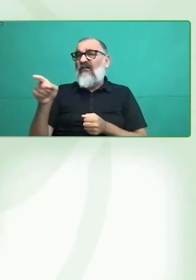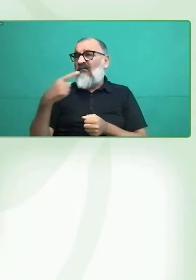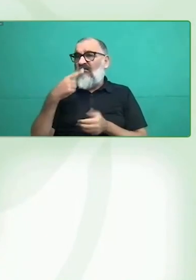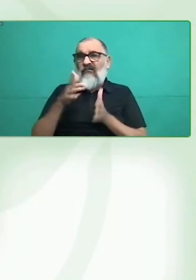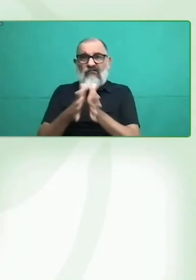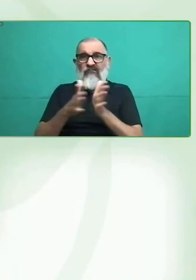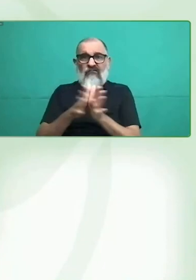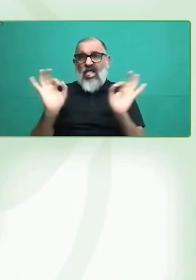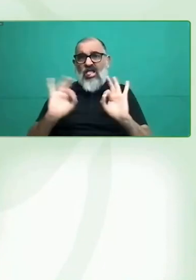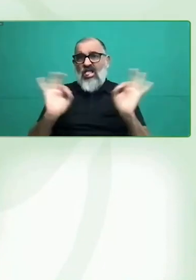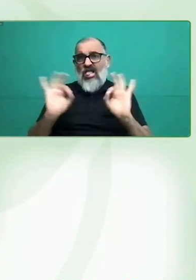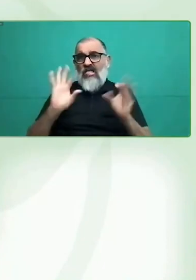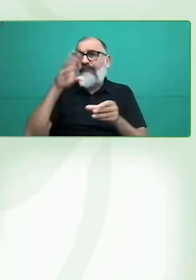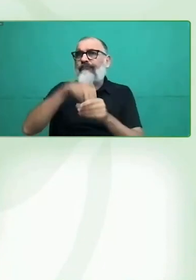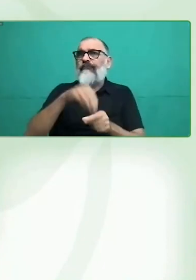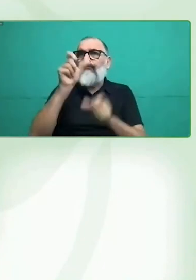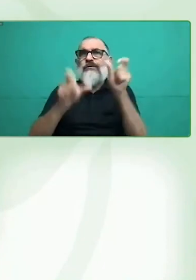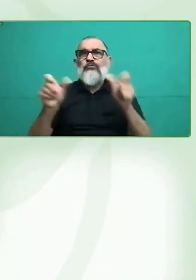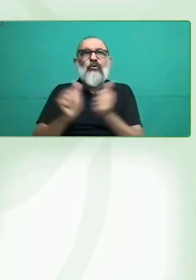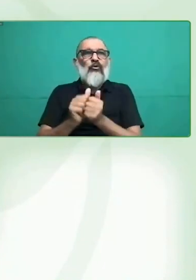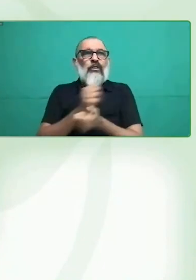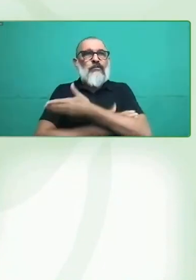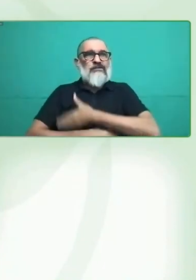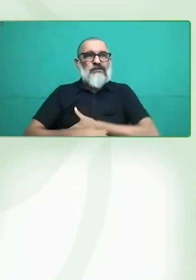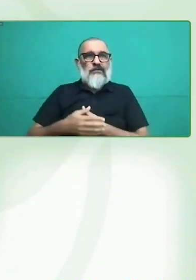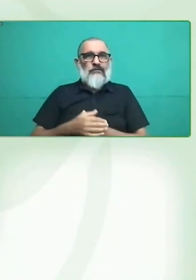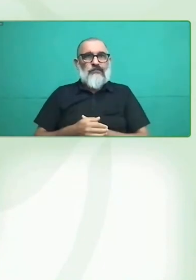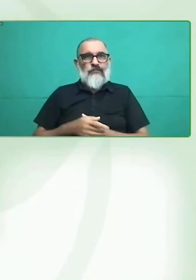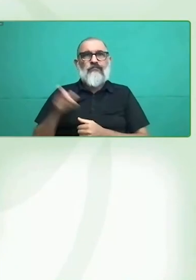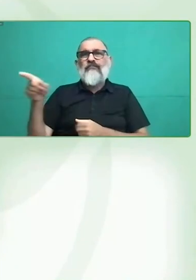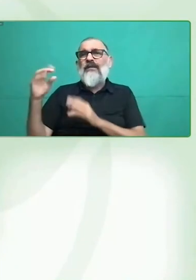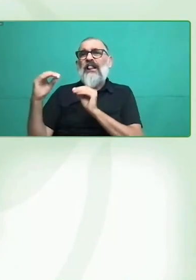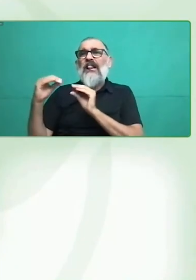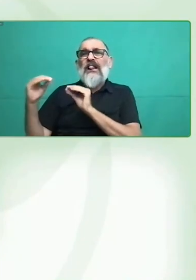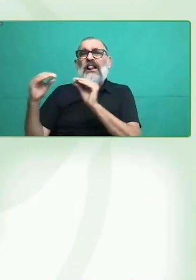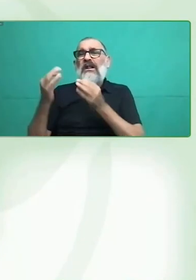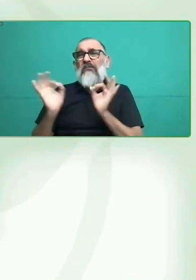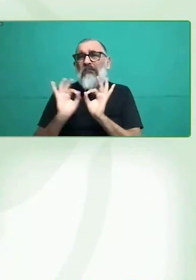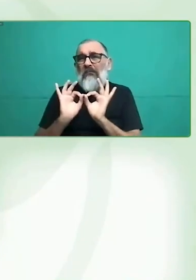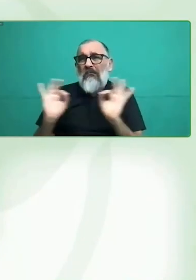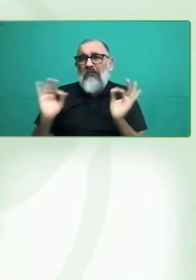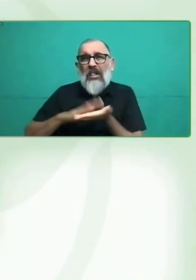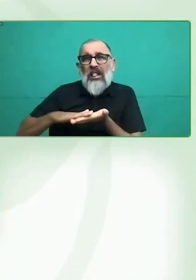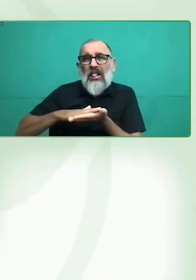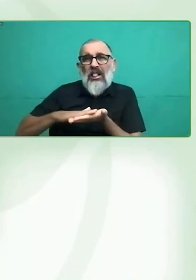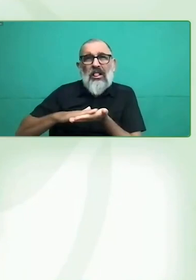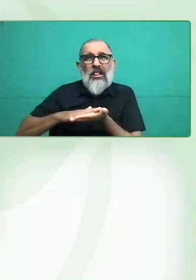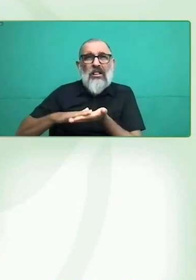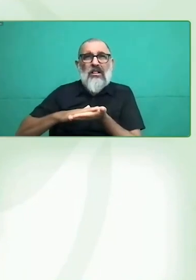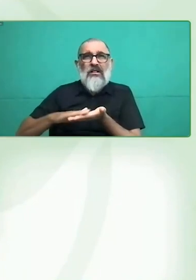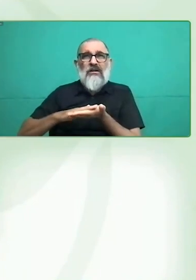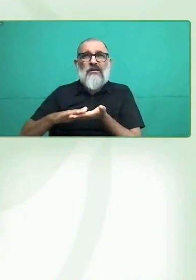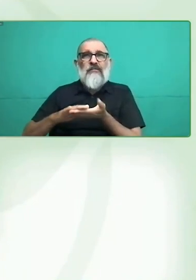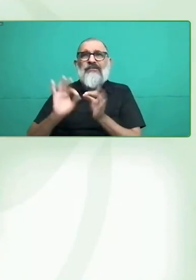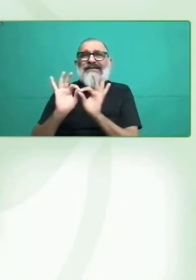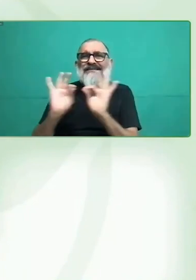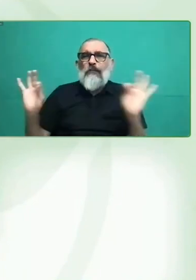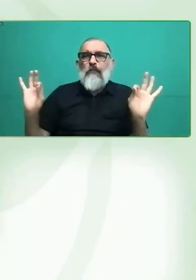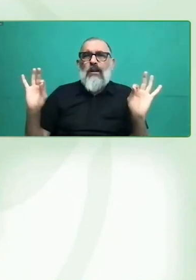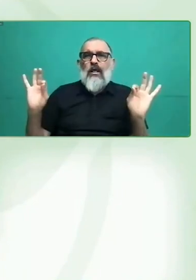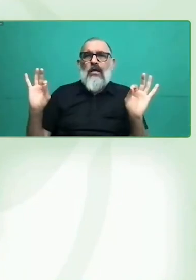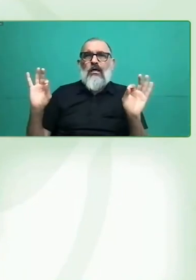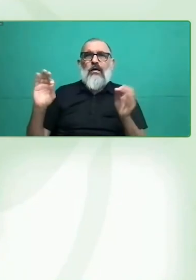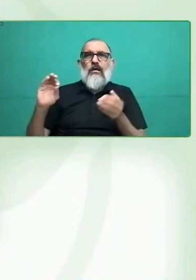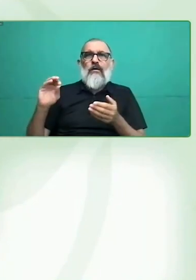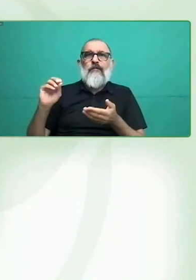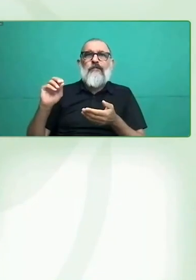información estadística de cuántas personas podrían llegar si es que eran incluidas las personas